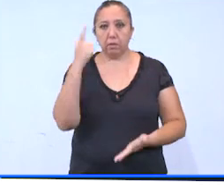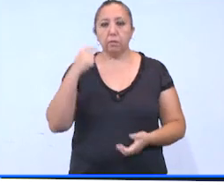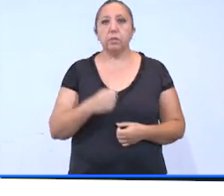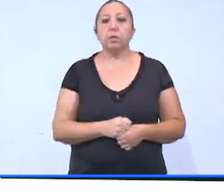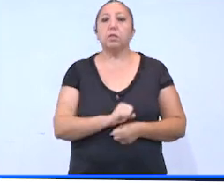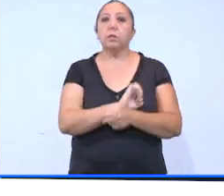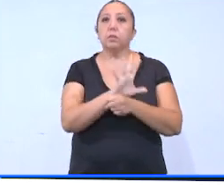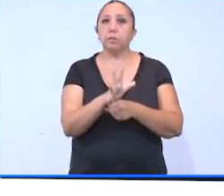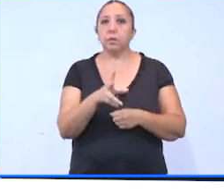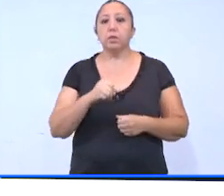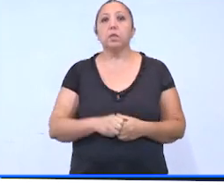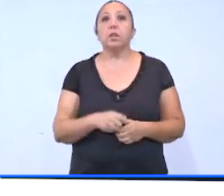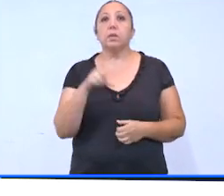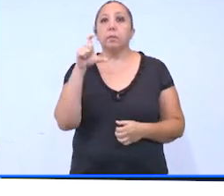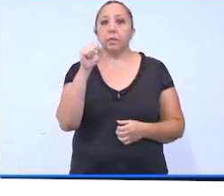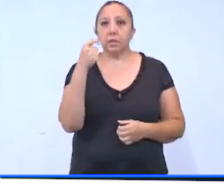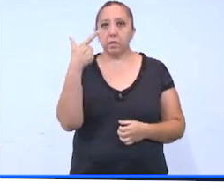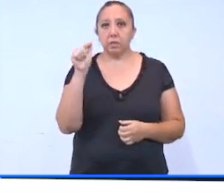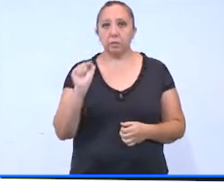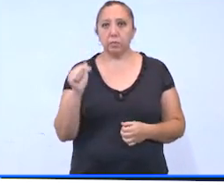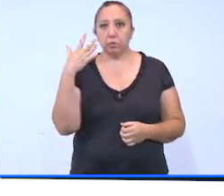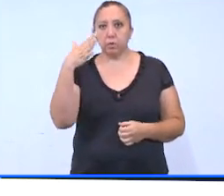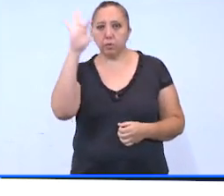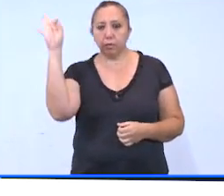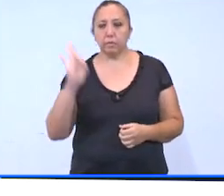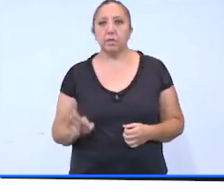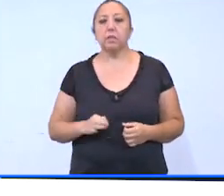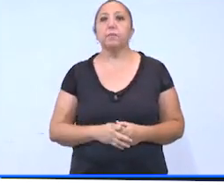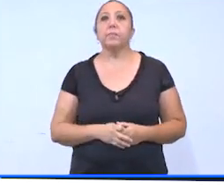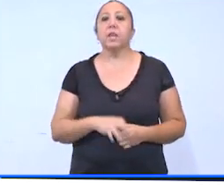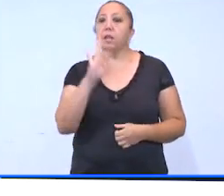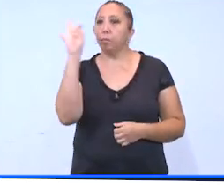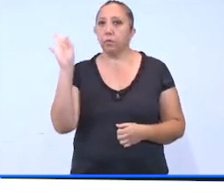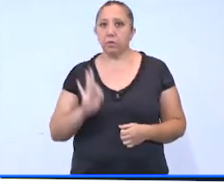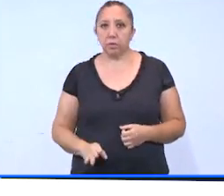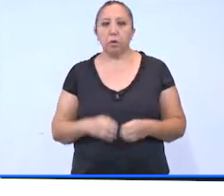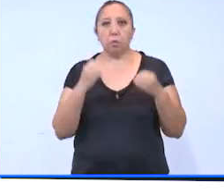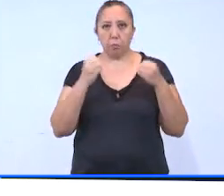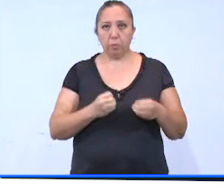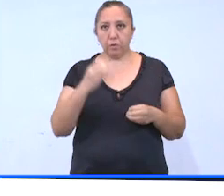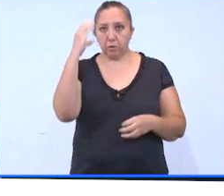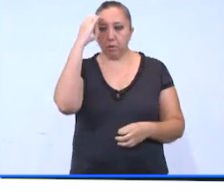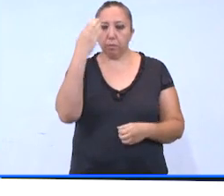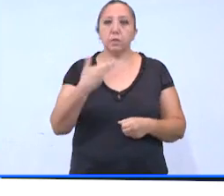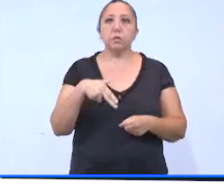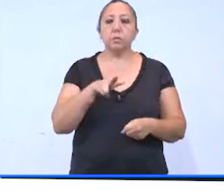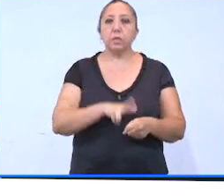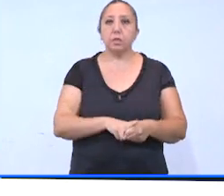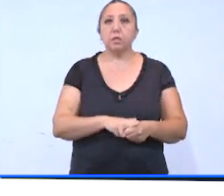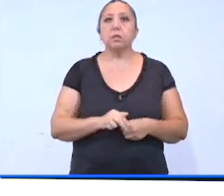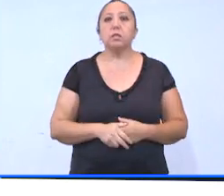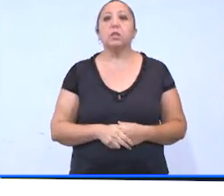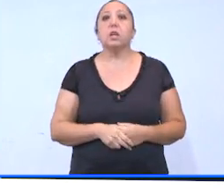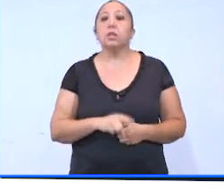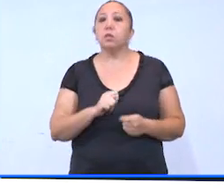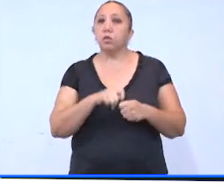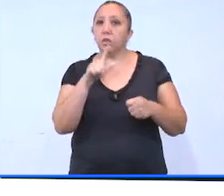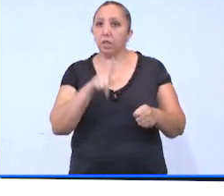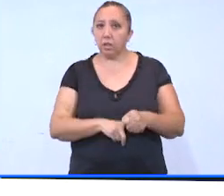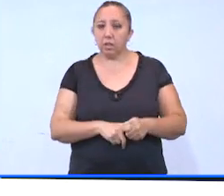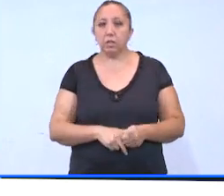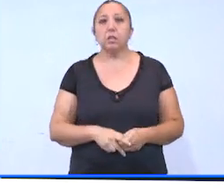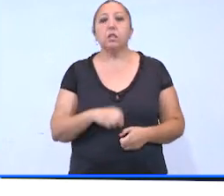COVID y no COVID, del 27.5%. El porcentaje de ocupación de camas de hospitalización total,